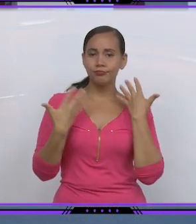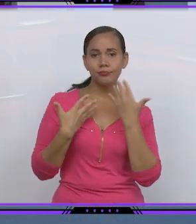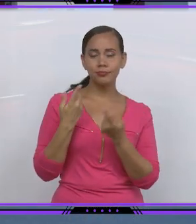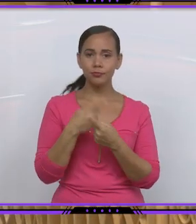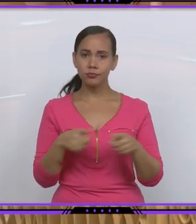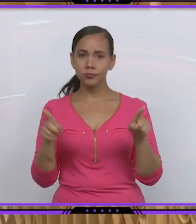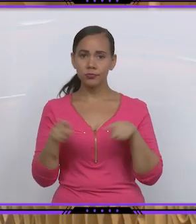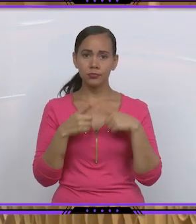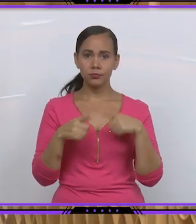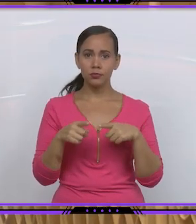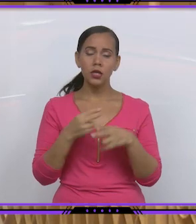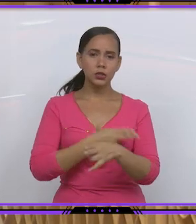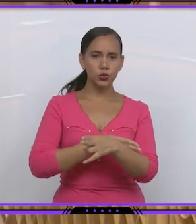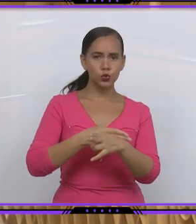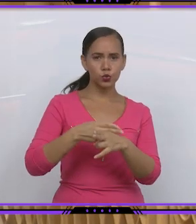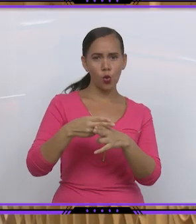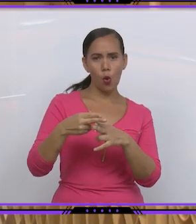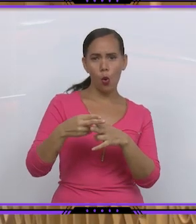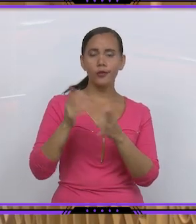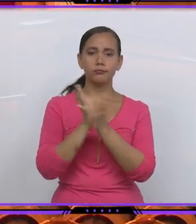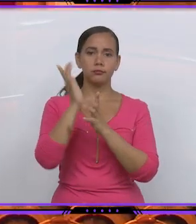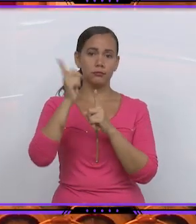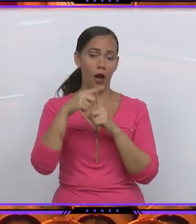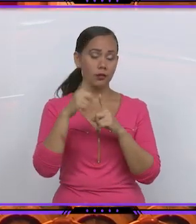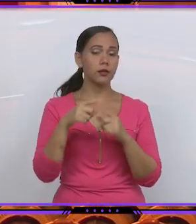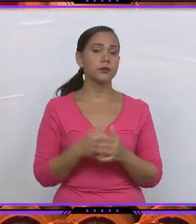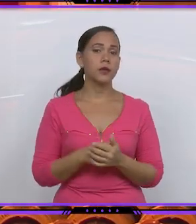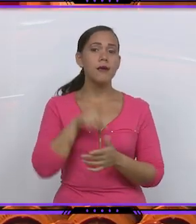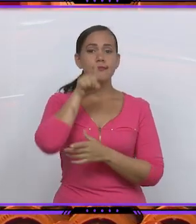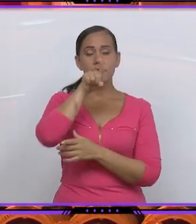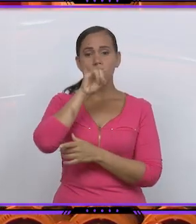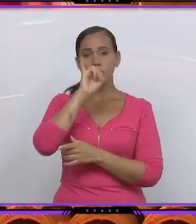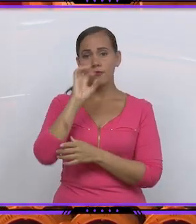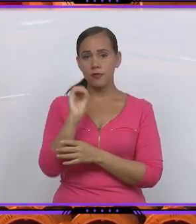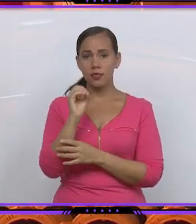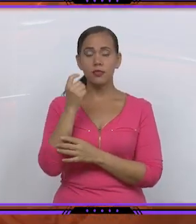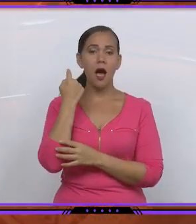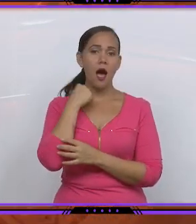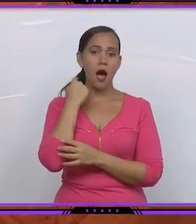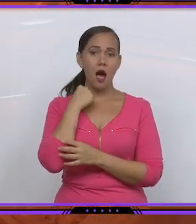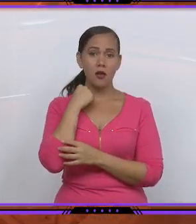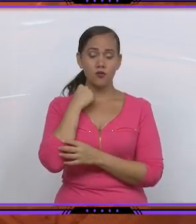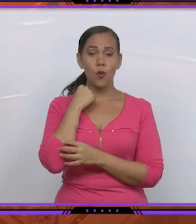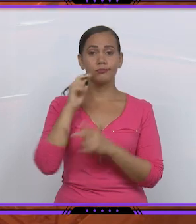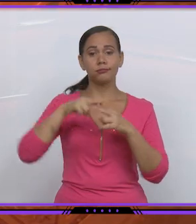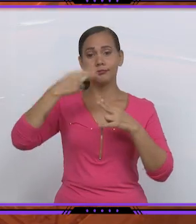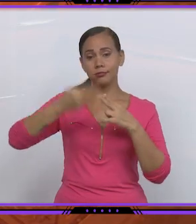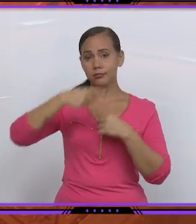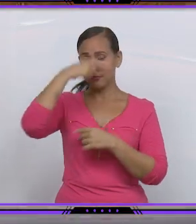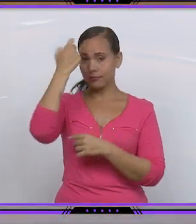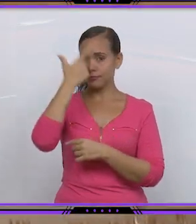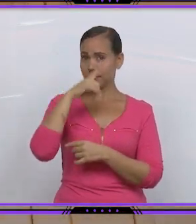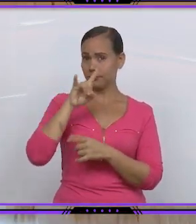conservado es símbolos de historia e identidad de la Atenas de Cuba. Hace 160 años el Teatro Sauto inmortaliza el esplendor